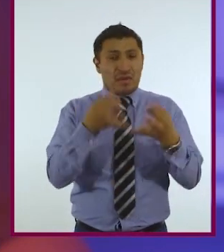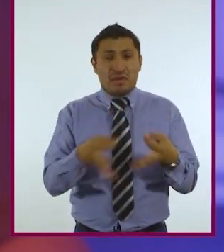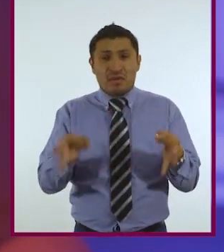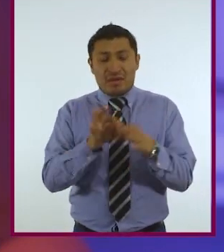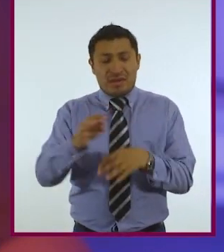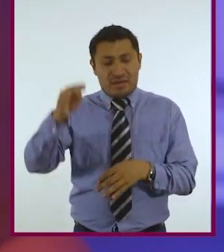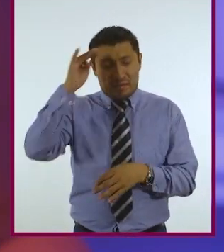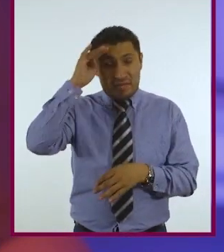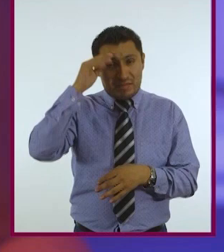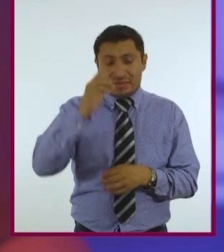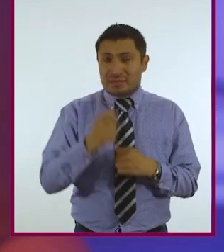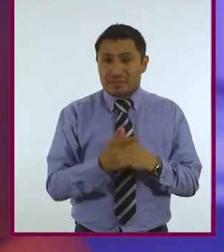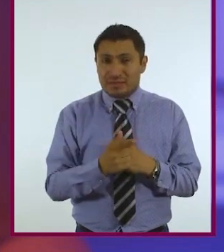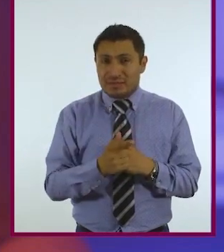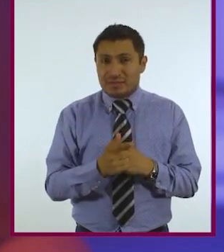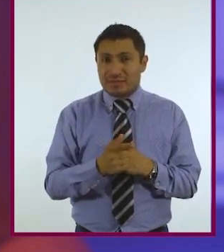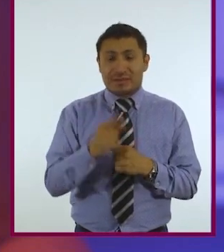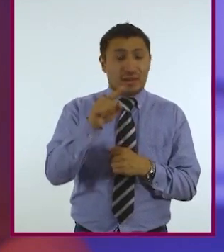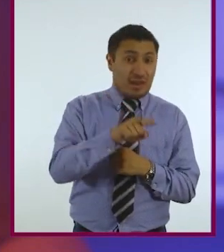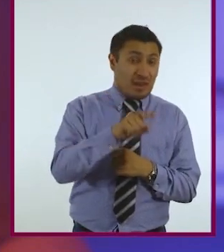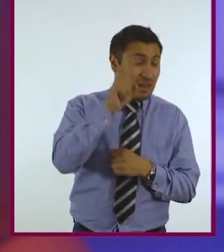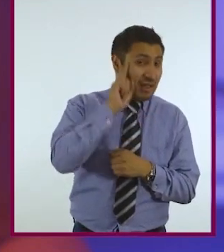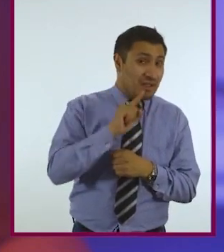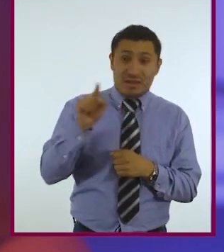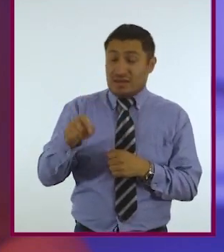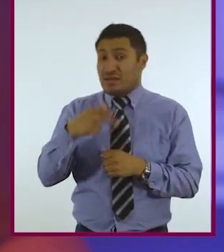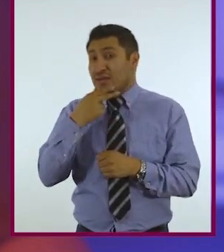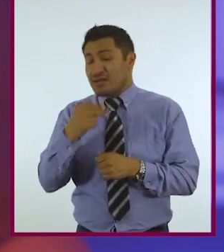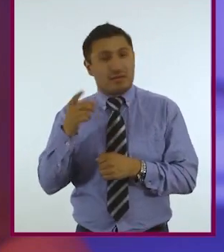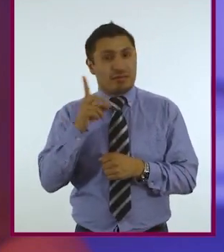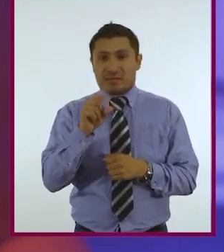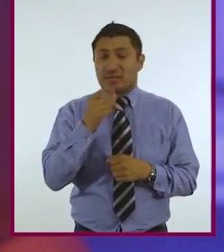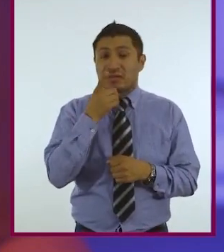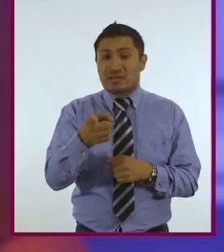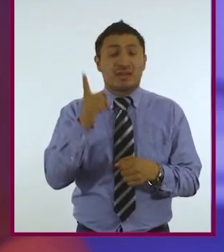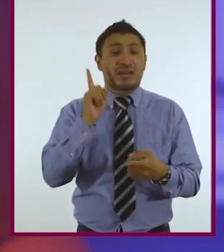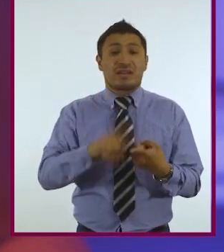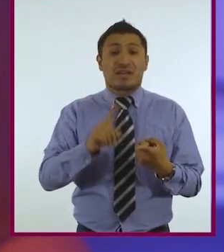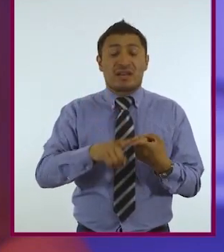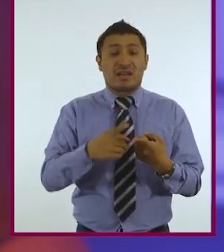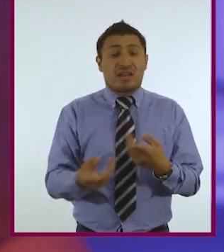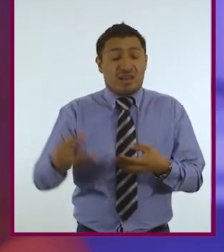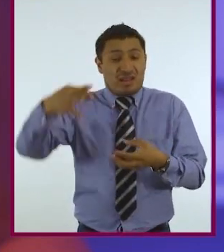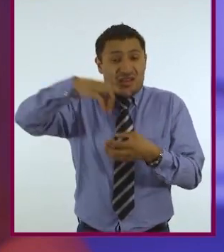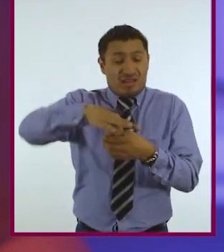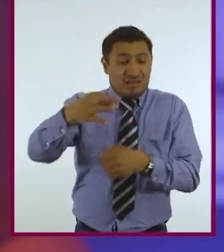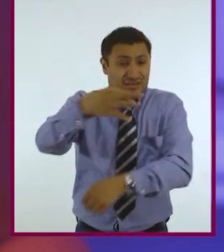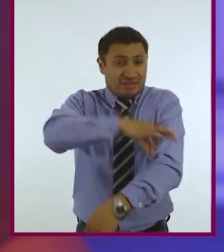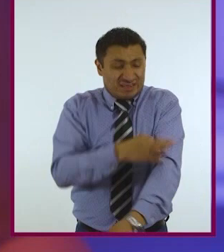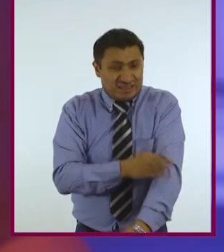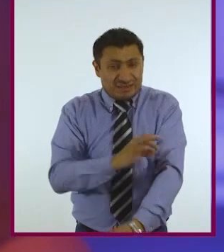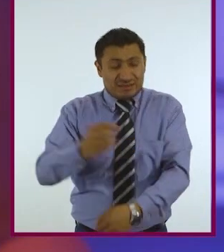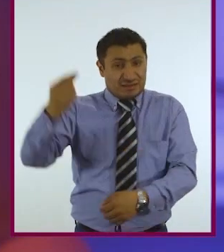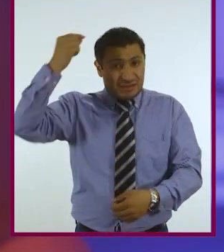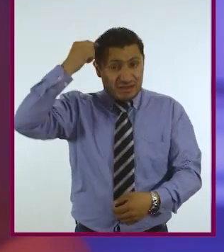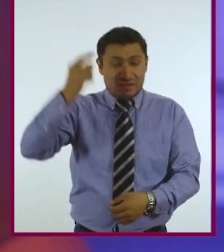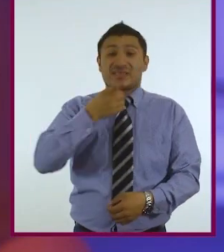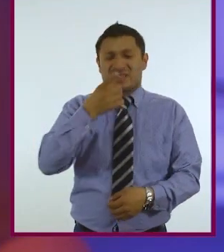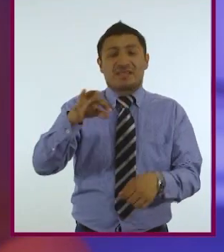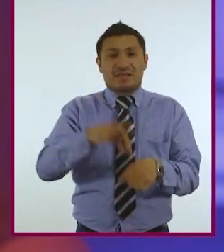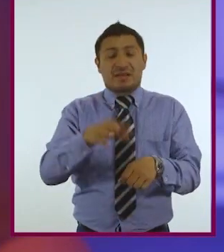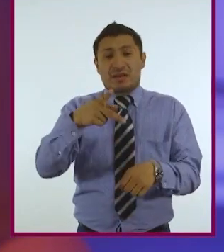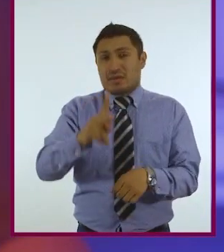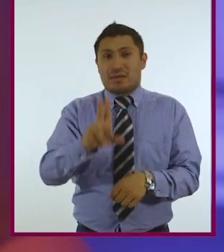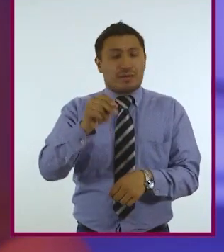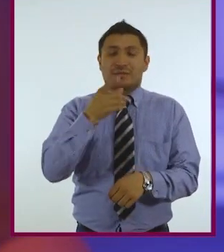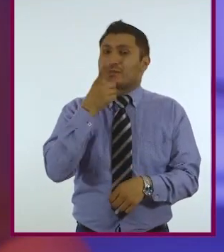detenernos en un detalle. Ni él ni ella han revelado quién les hizo estos implantes. Han reconocido que fueron médicos, pero se